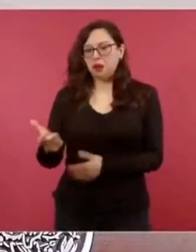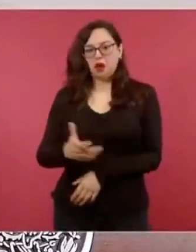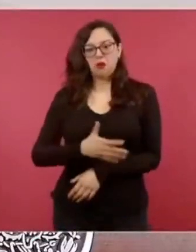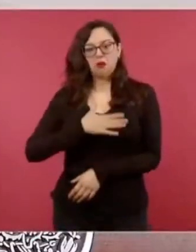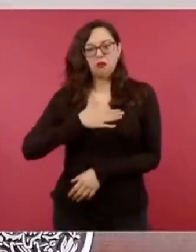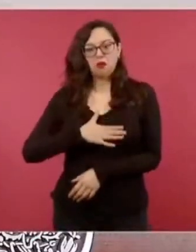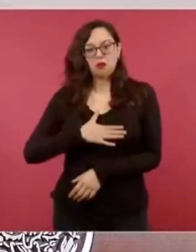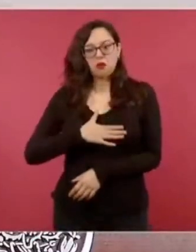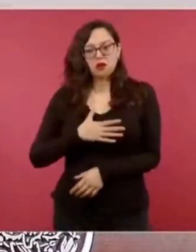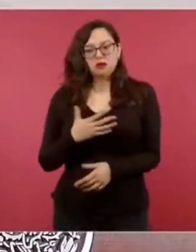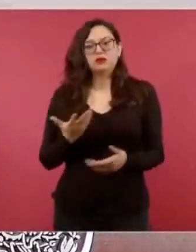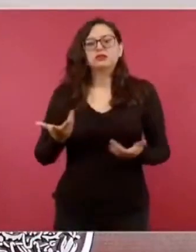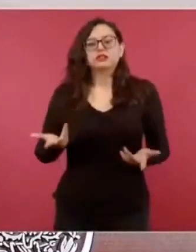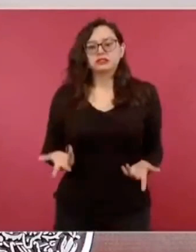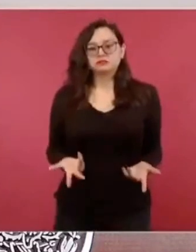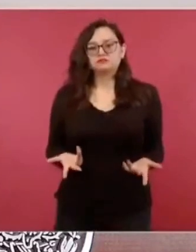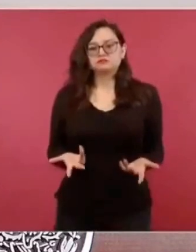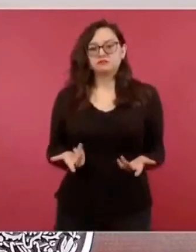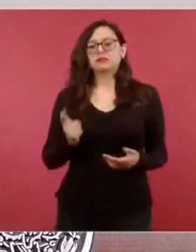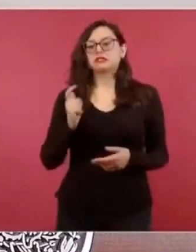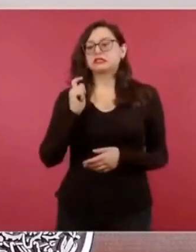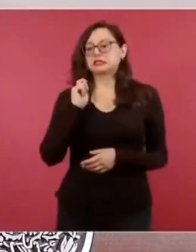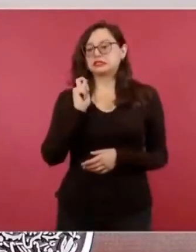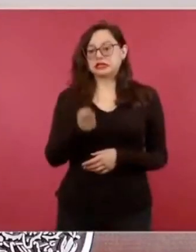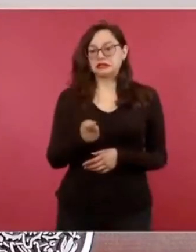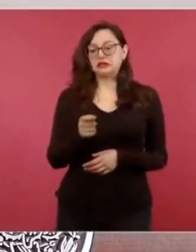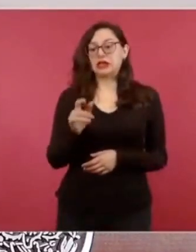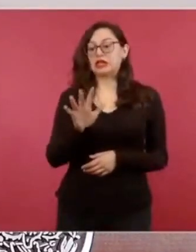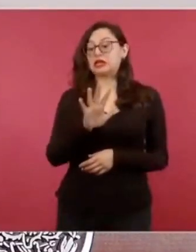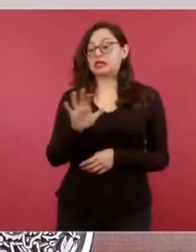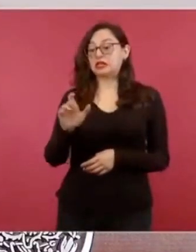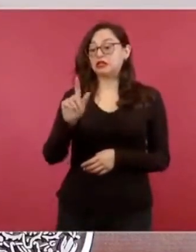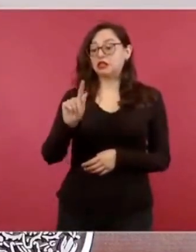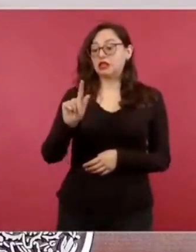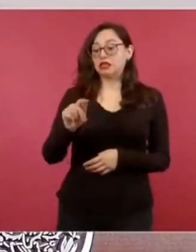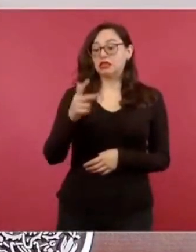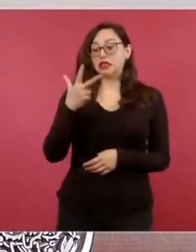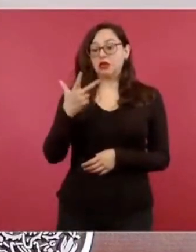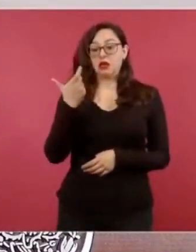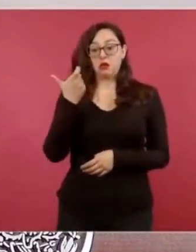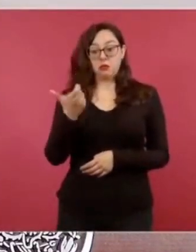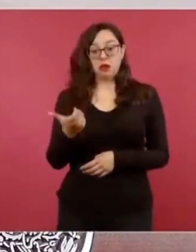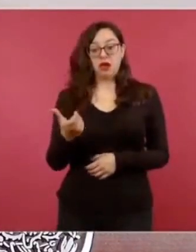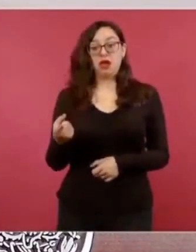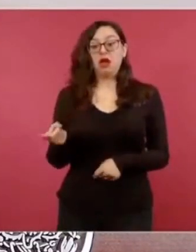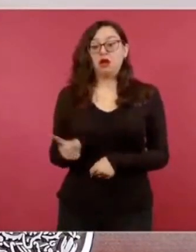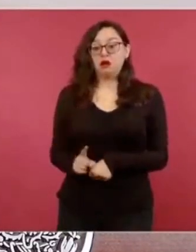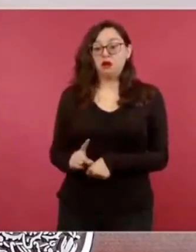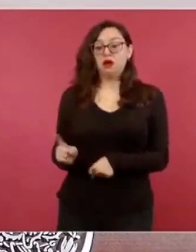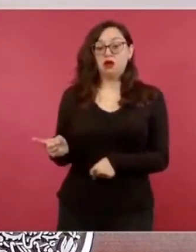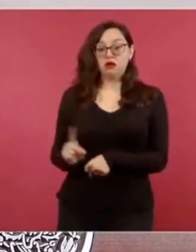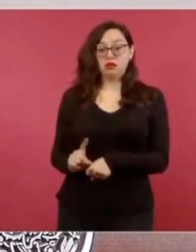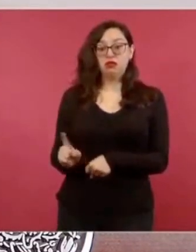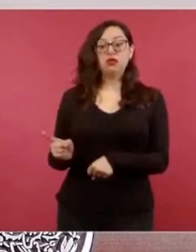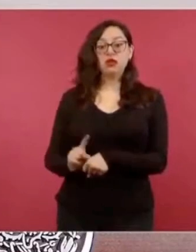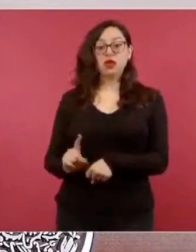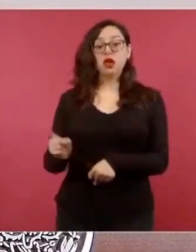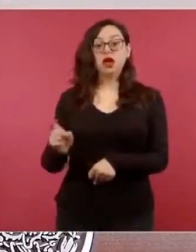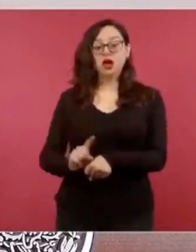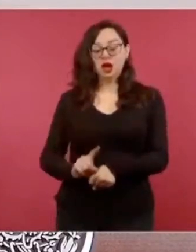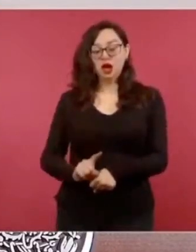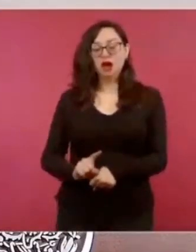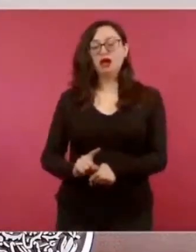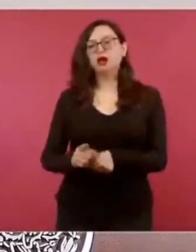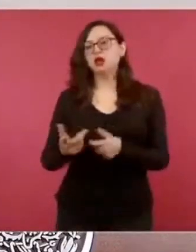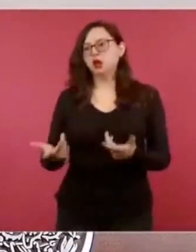el IMSS. Este salario, este salario de 578 pesos diarios como salario base de cotización o salario promedio